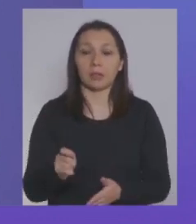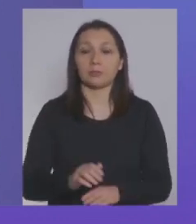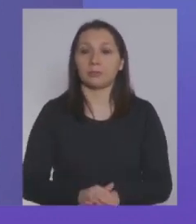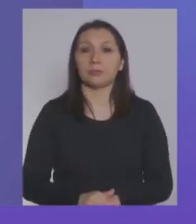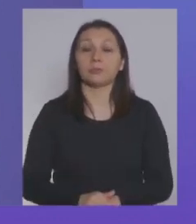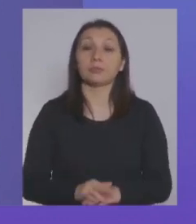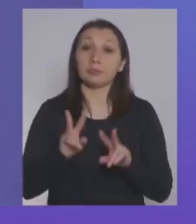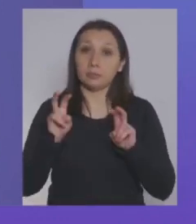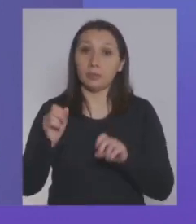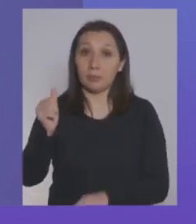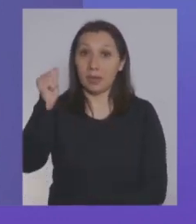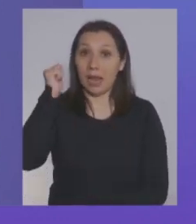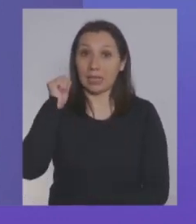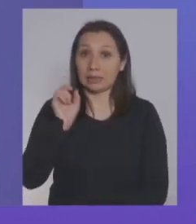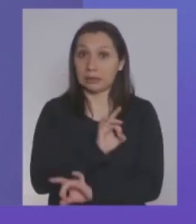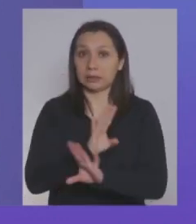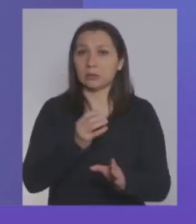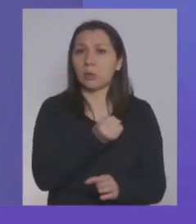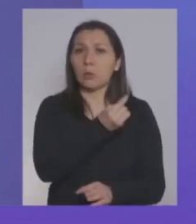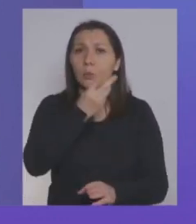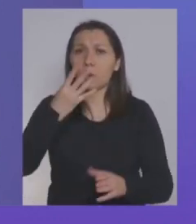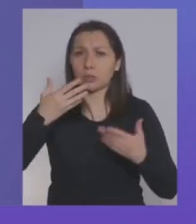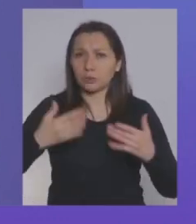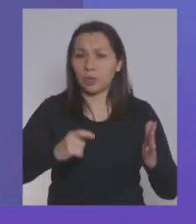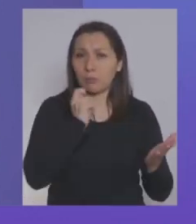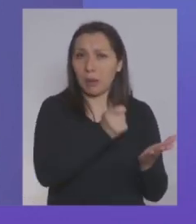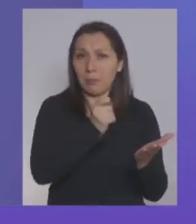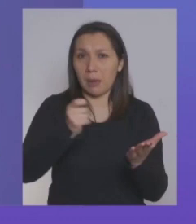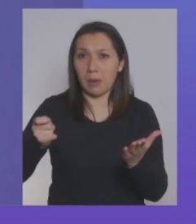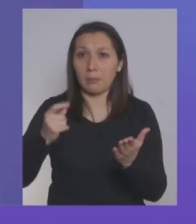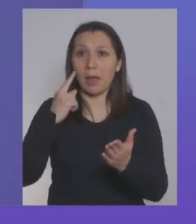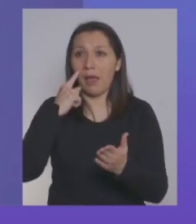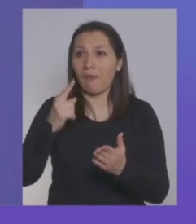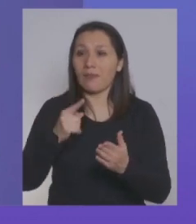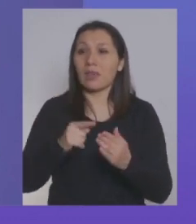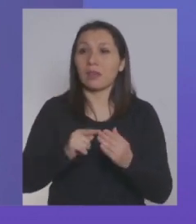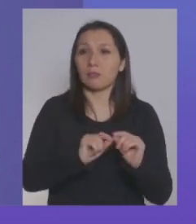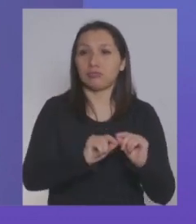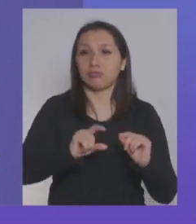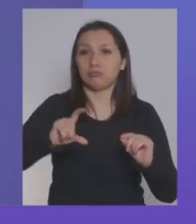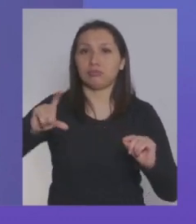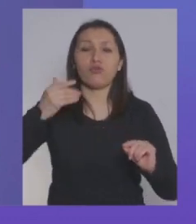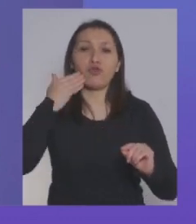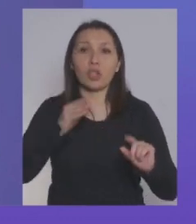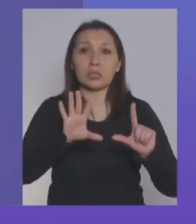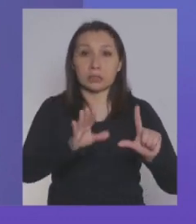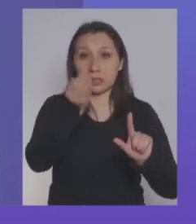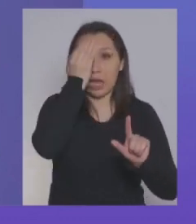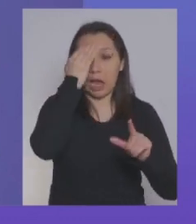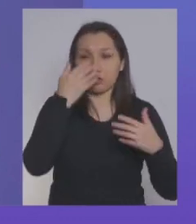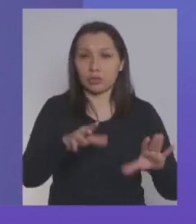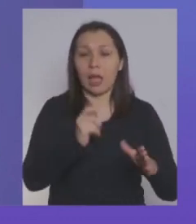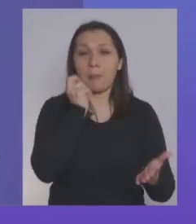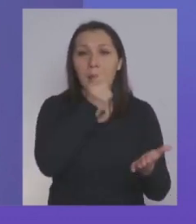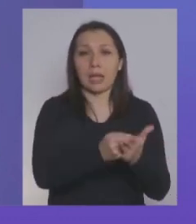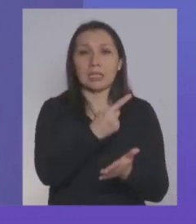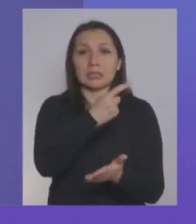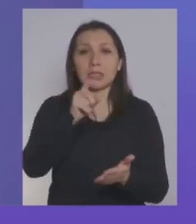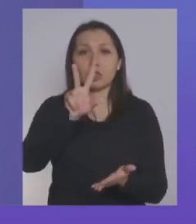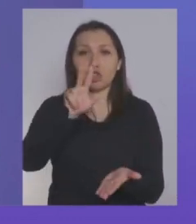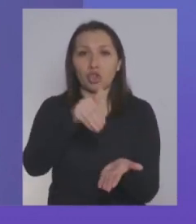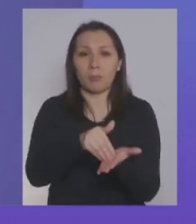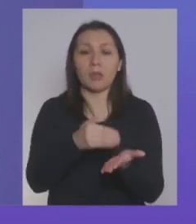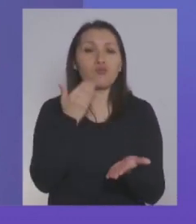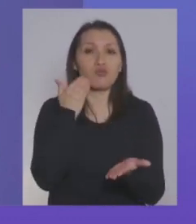pagados, ayer, ¿cuánto se había pagado? Aquí está la evolución de los bonos. El 7 de agosto se habían pagado 108.000